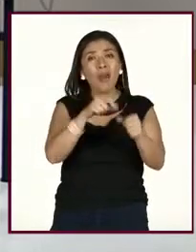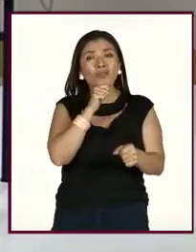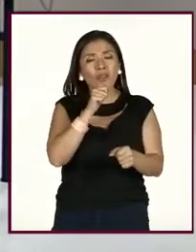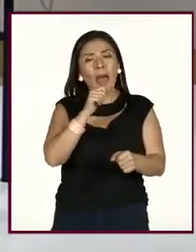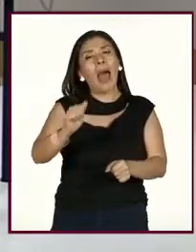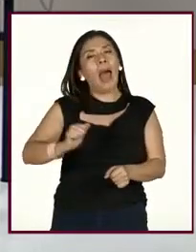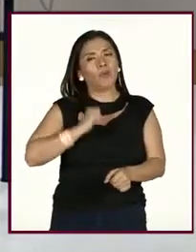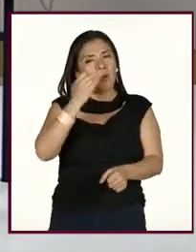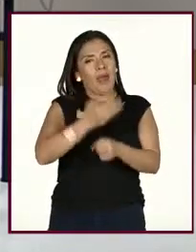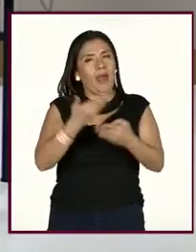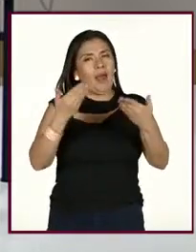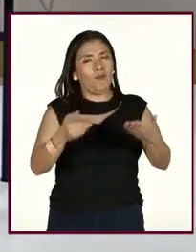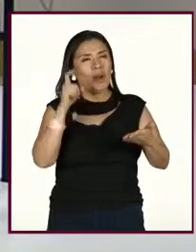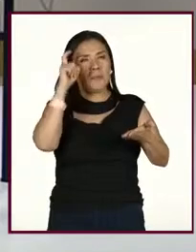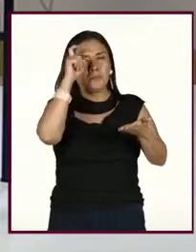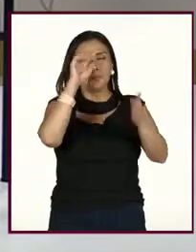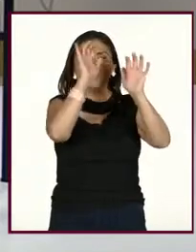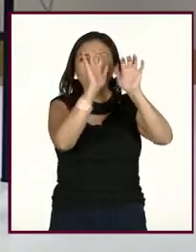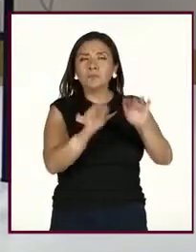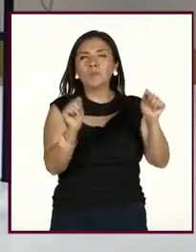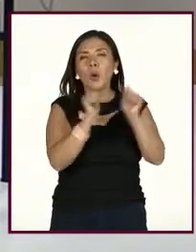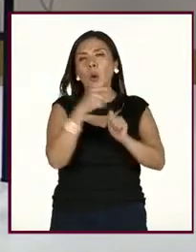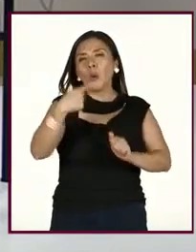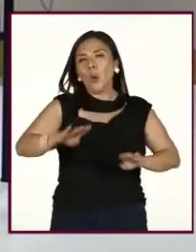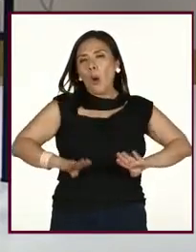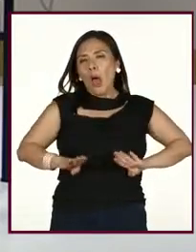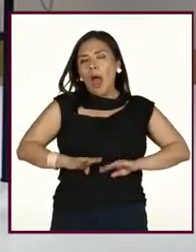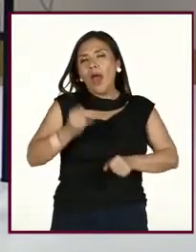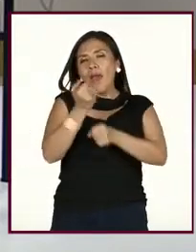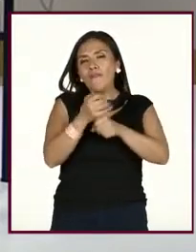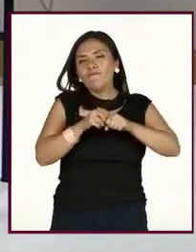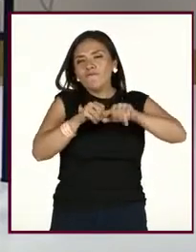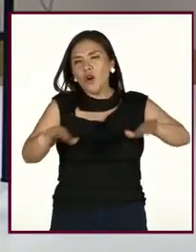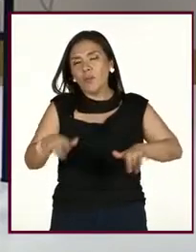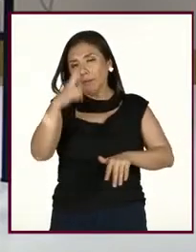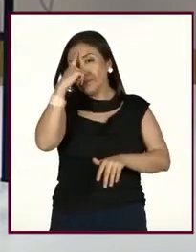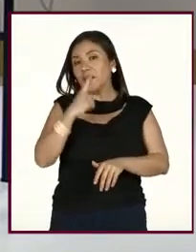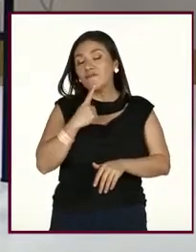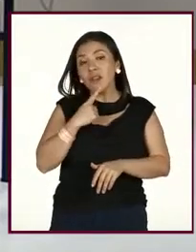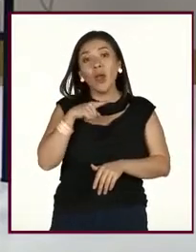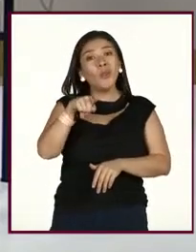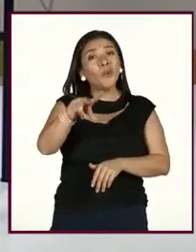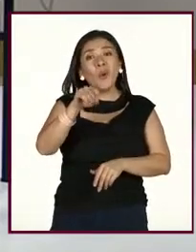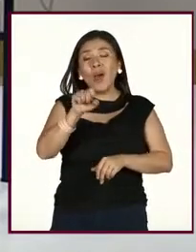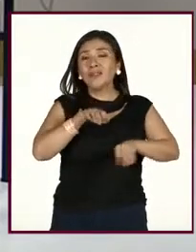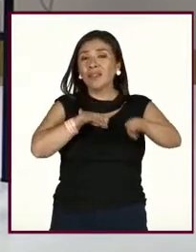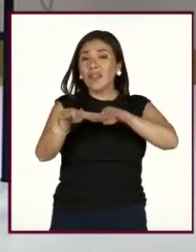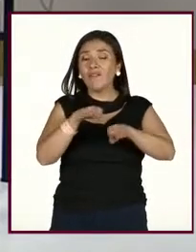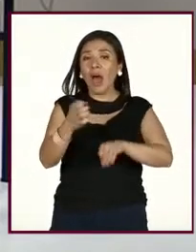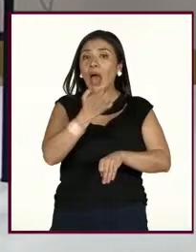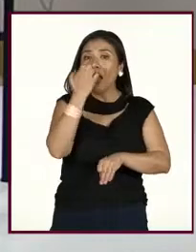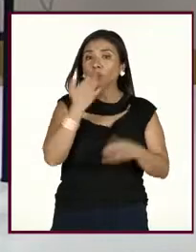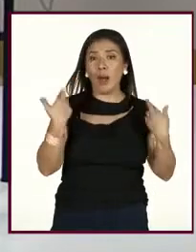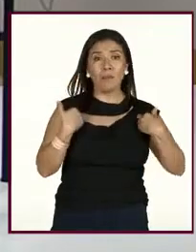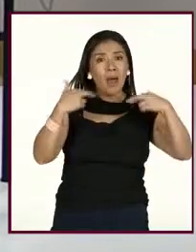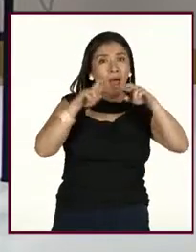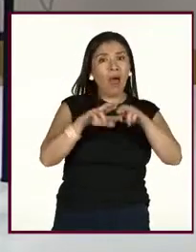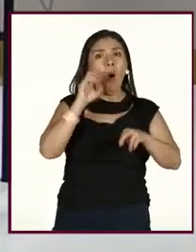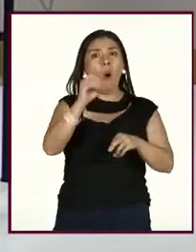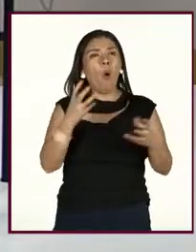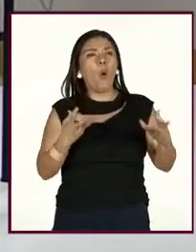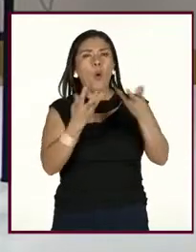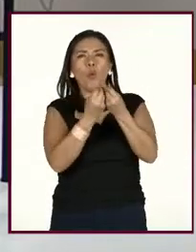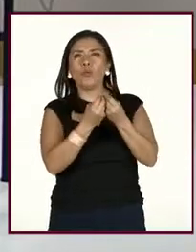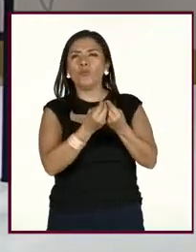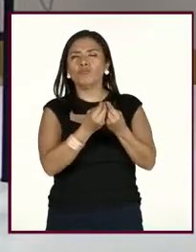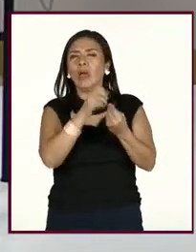regístrense de acuerdo a su perfil, vayan proporcionando los datos. Si no pertenecen al sector educativo o no forman